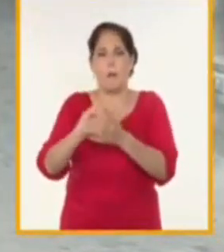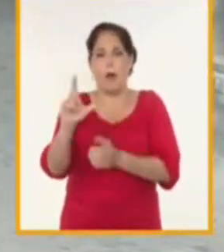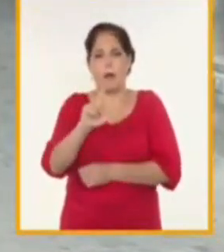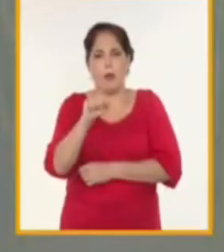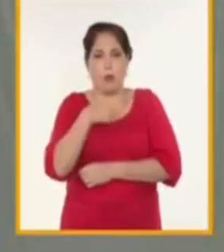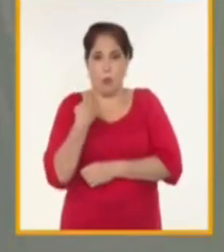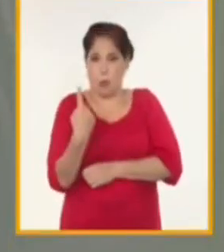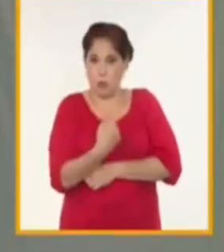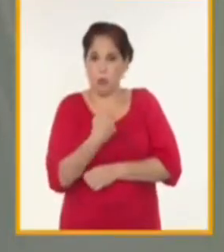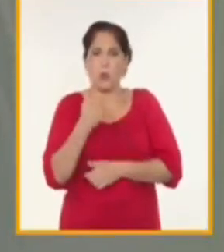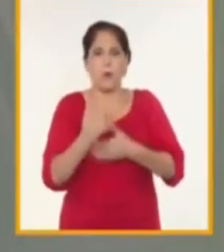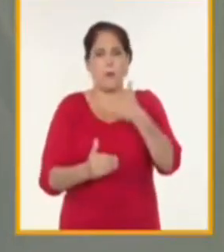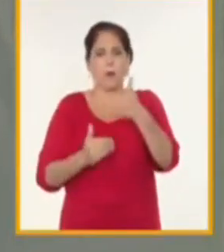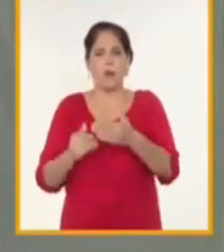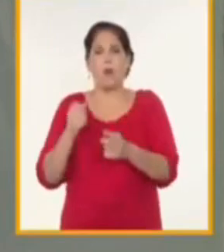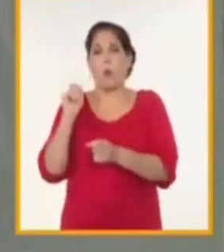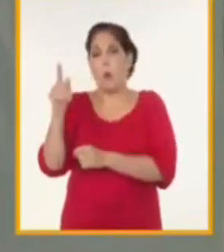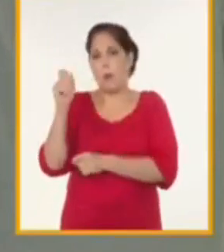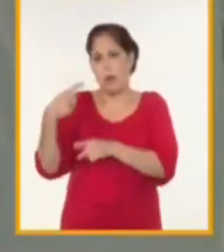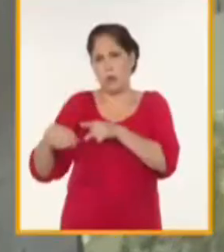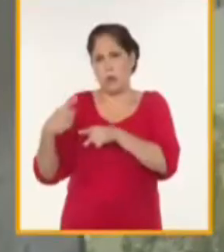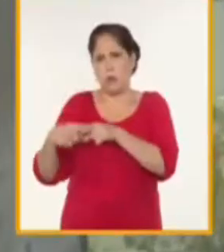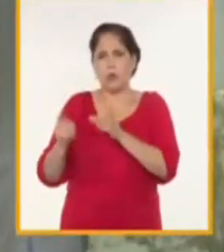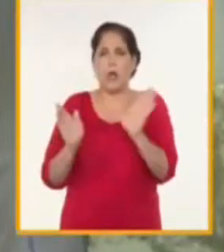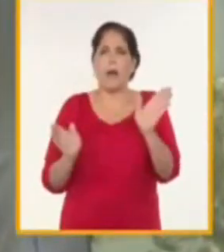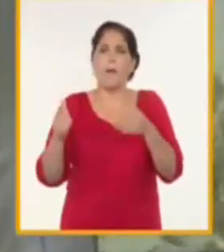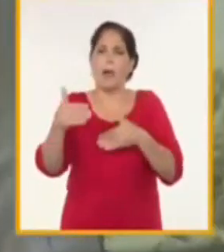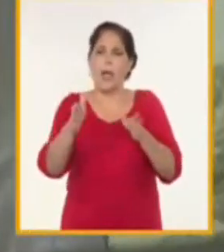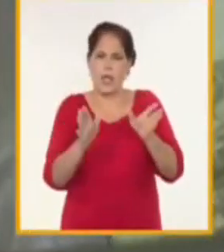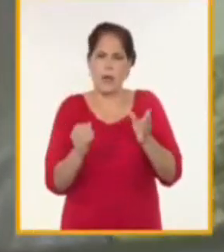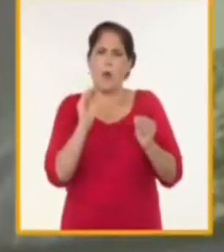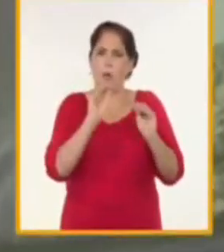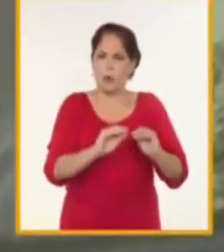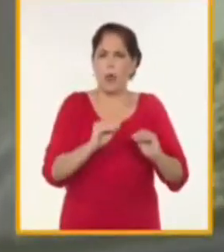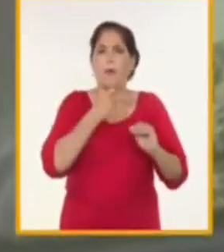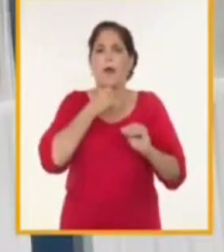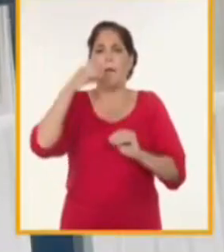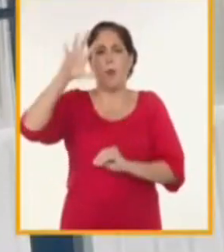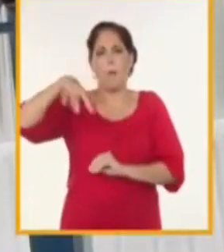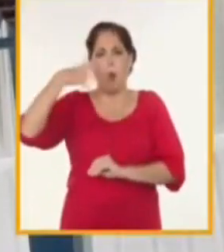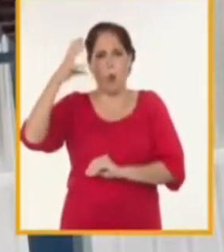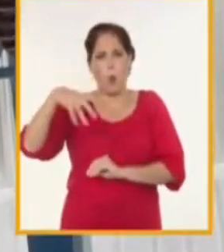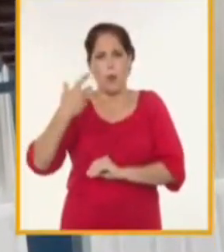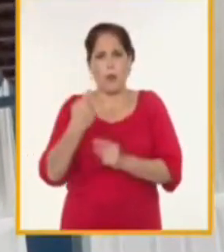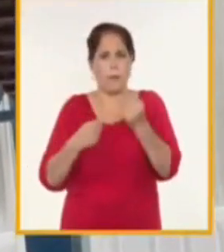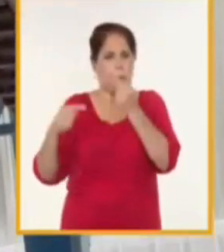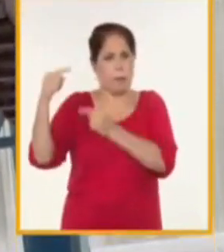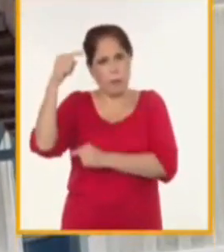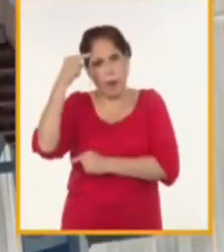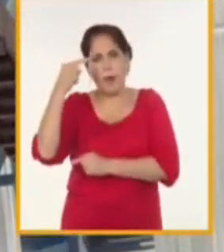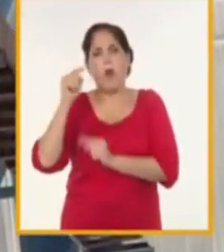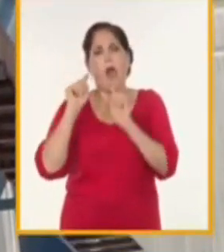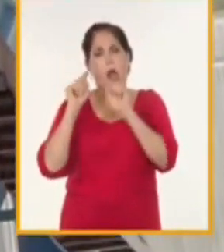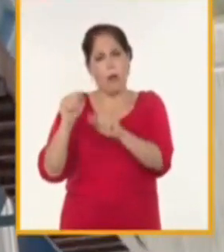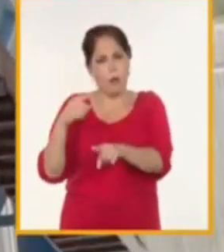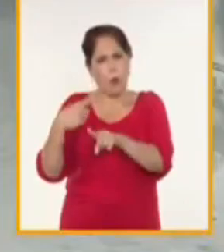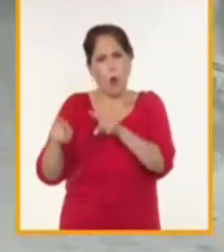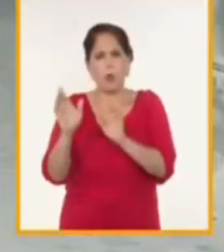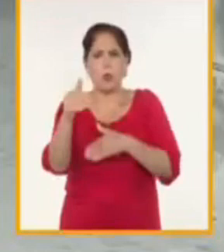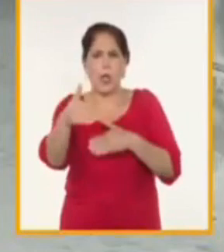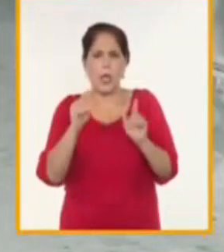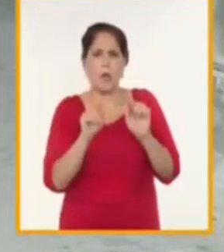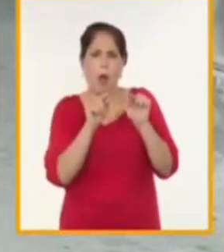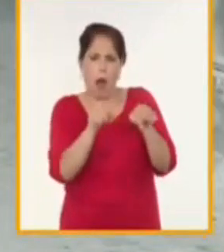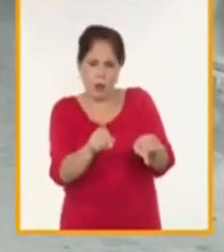nosotros estamos en el proceso inversionista hemos montado algunos equipos como el molino primario tenemos el resto de los equipos aquí en